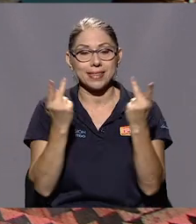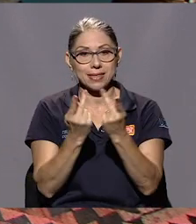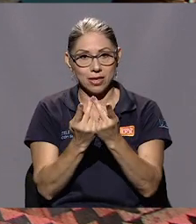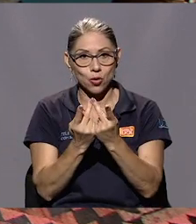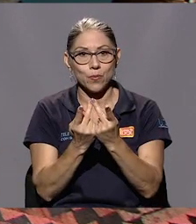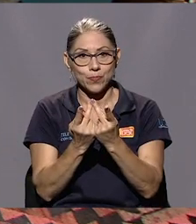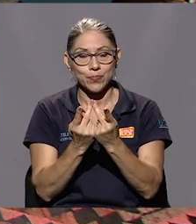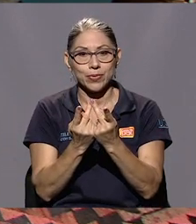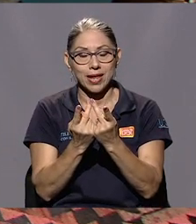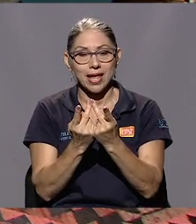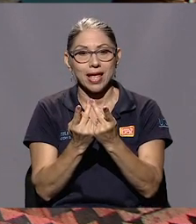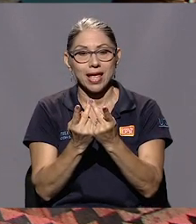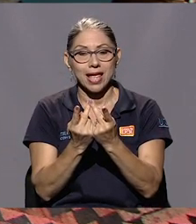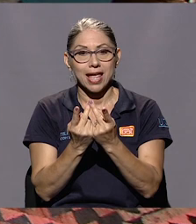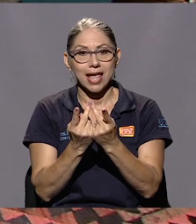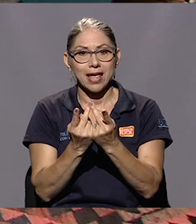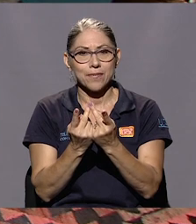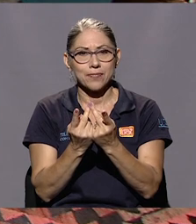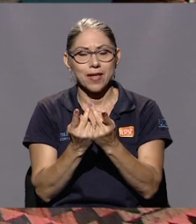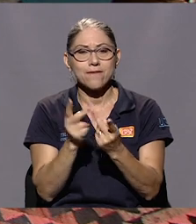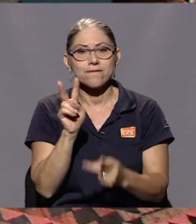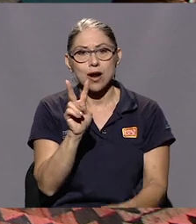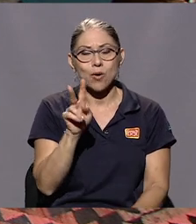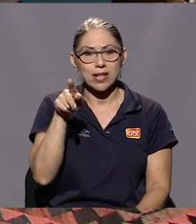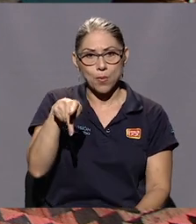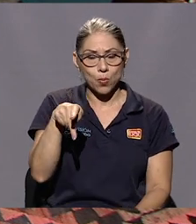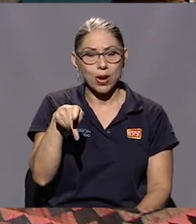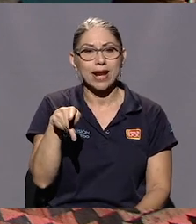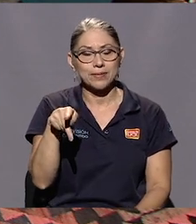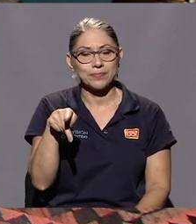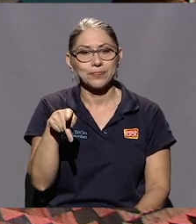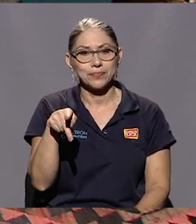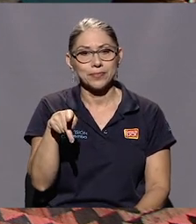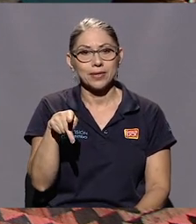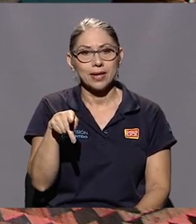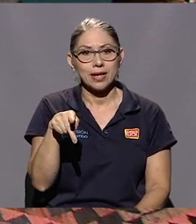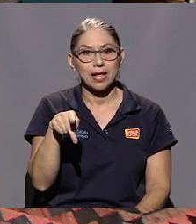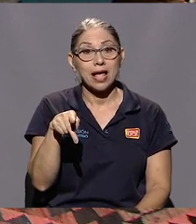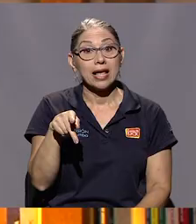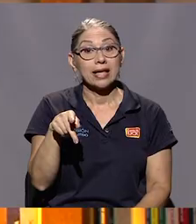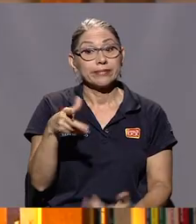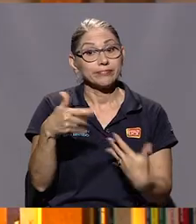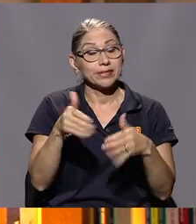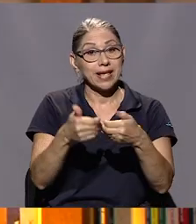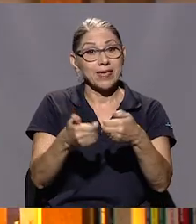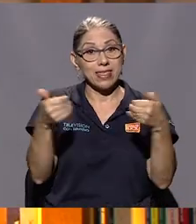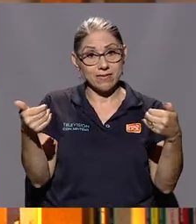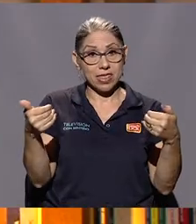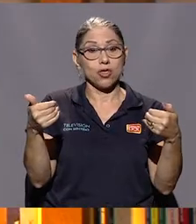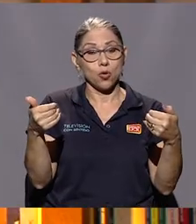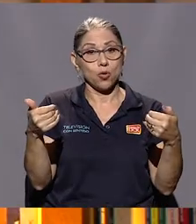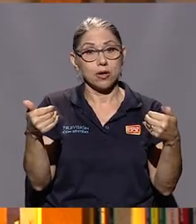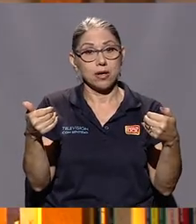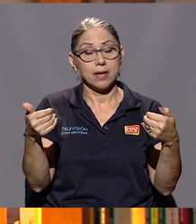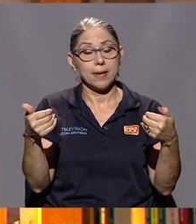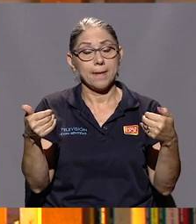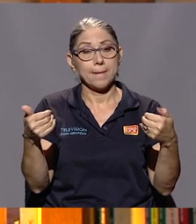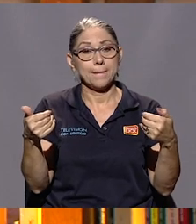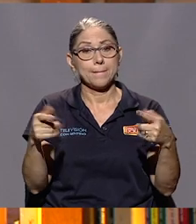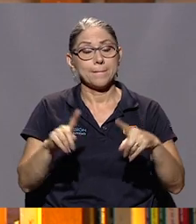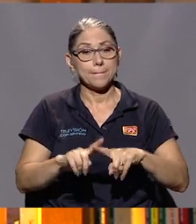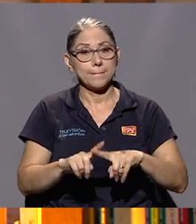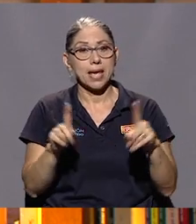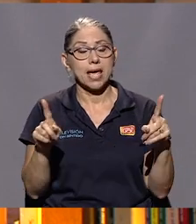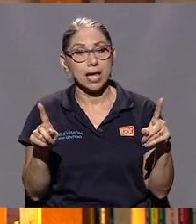partido, ya el partido Vanguardia Popular se había dividido, pero